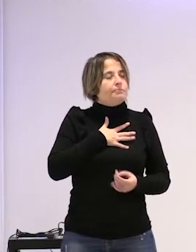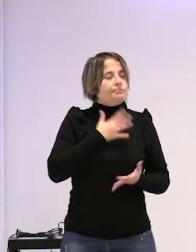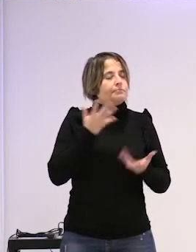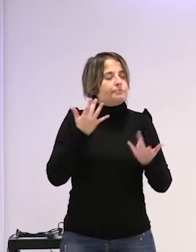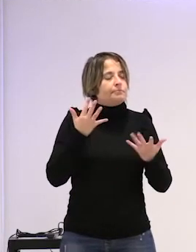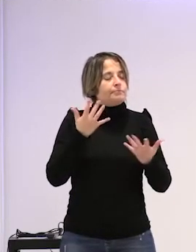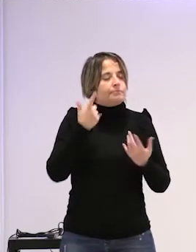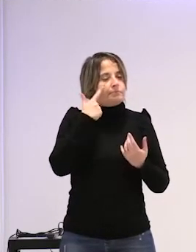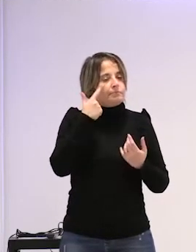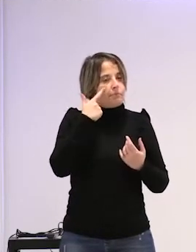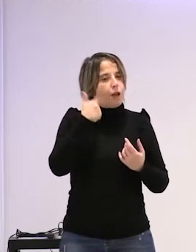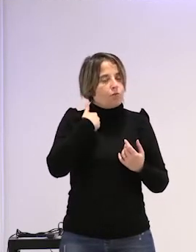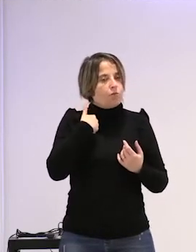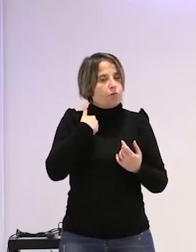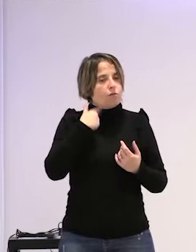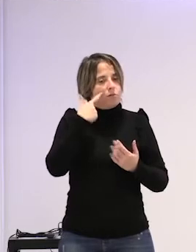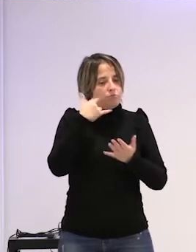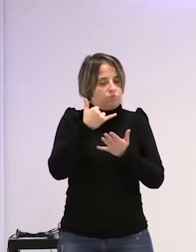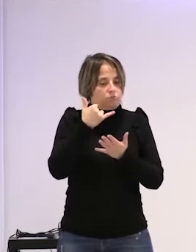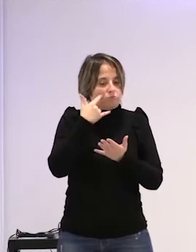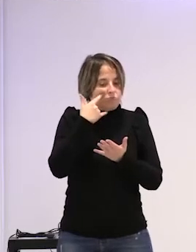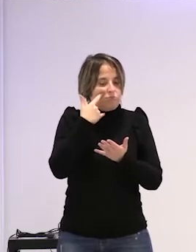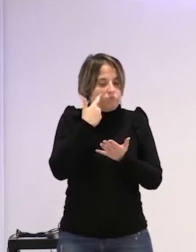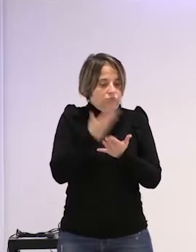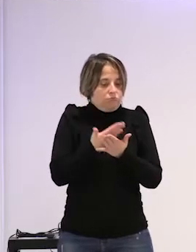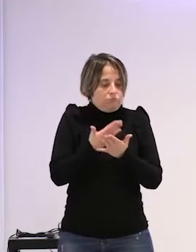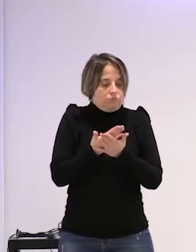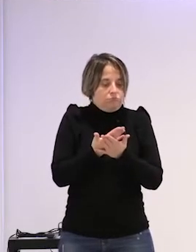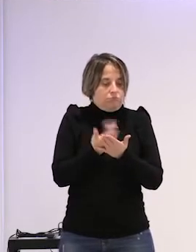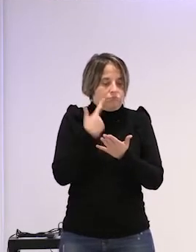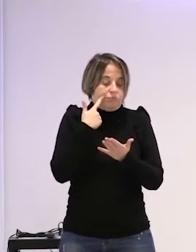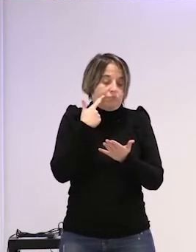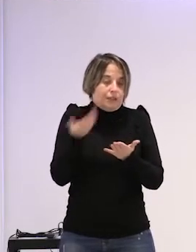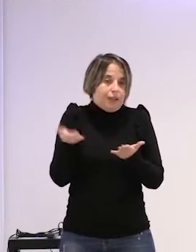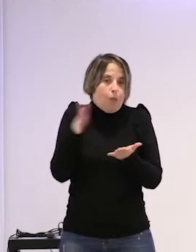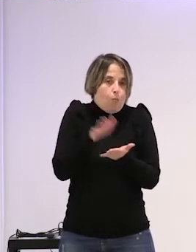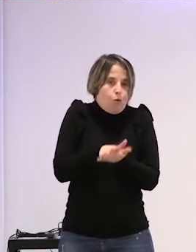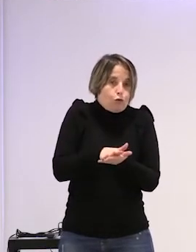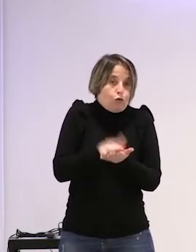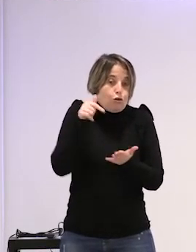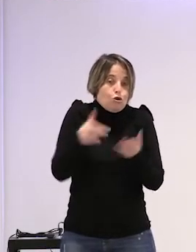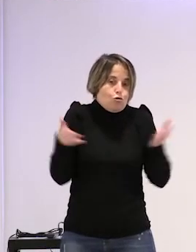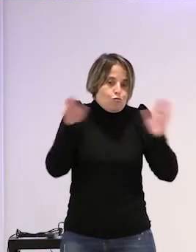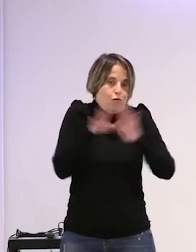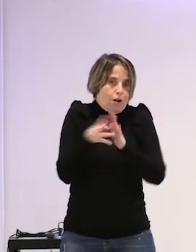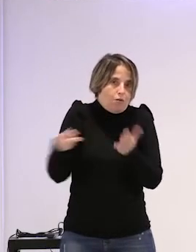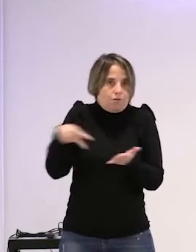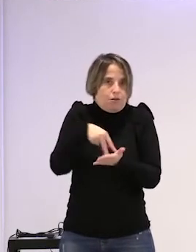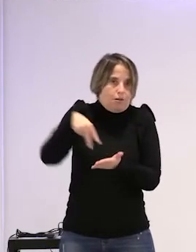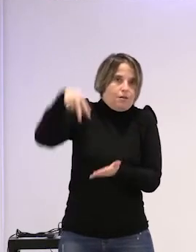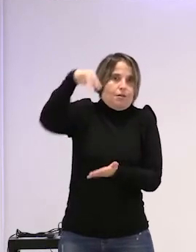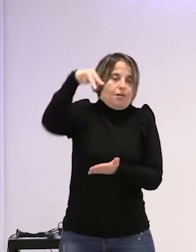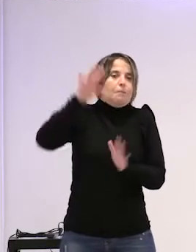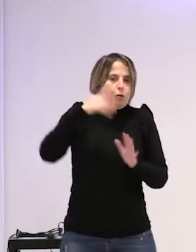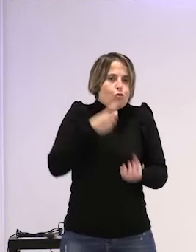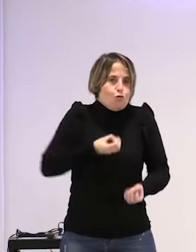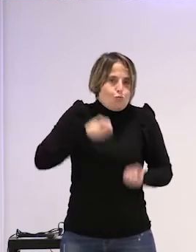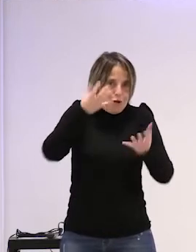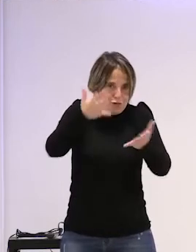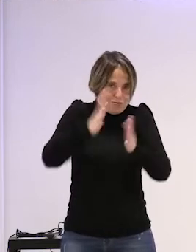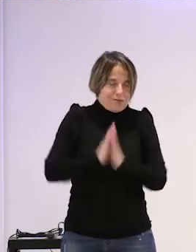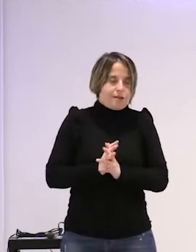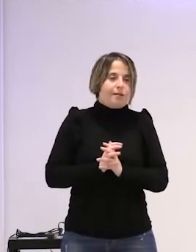con el que la vivía está muerto con lo cual igual se levanta esta noche de su tumba y me reclama pero lo contaré de todos modos